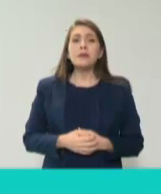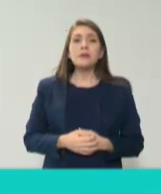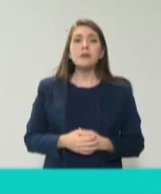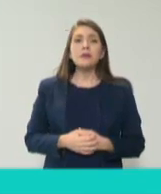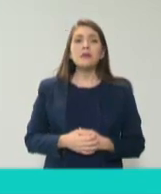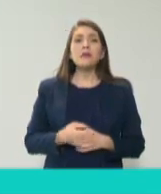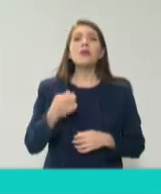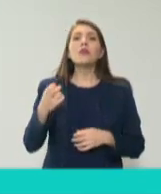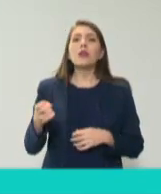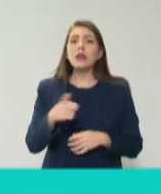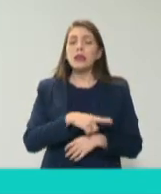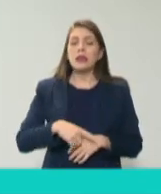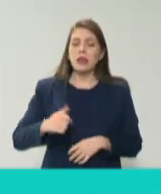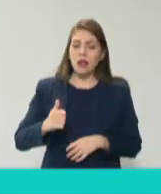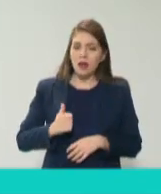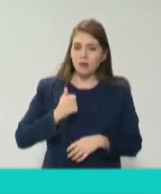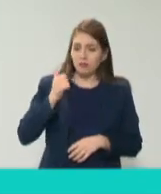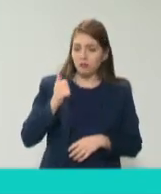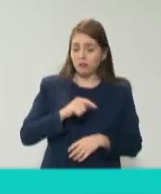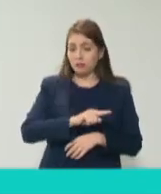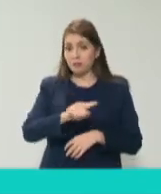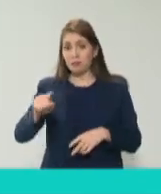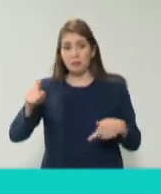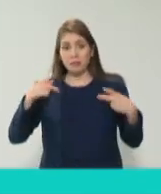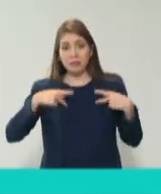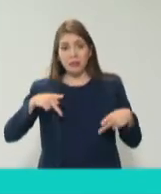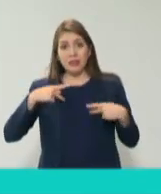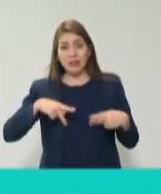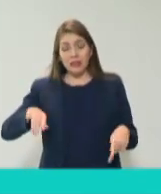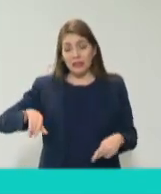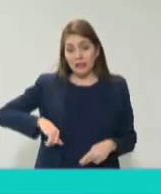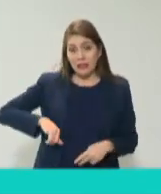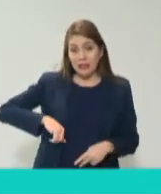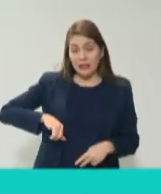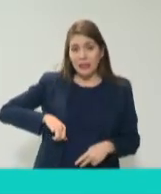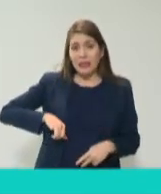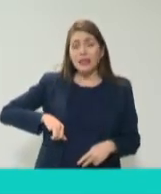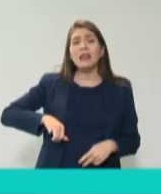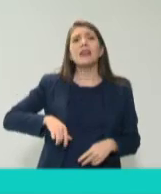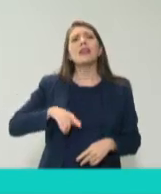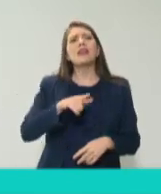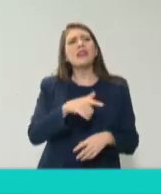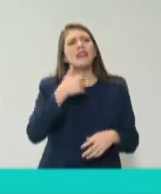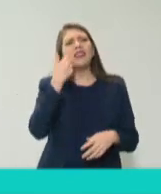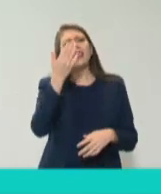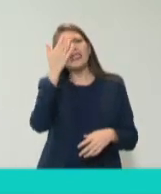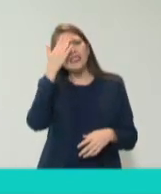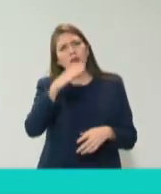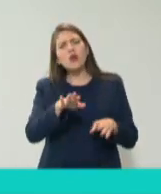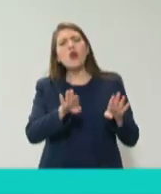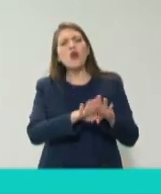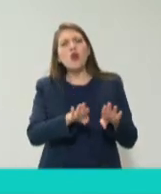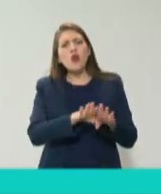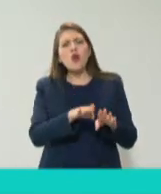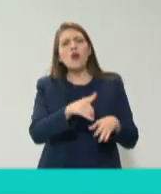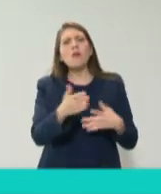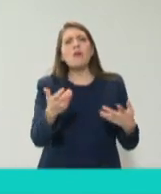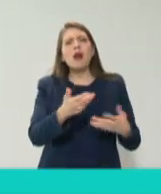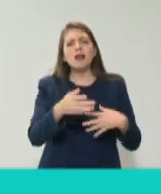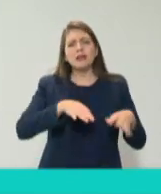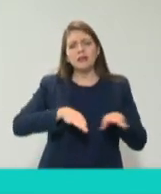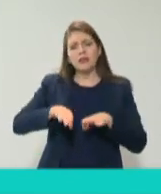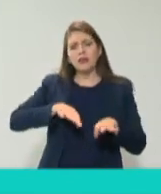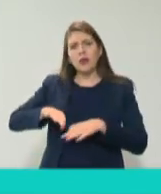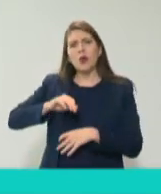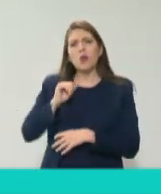aprovechamos justo el interés de las personas en conocer la información de cómo estaban operando las guarderías